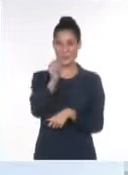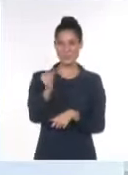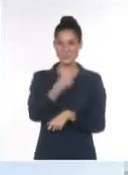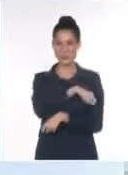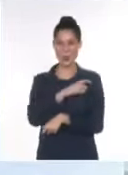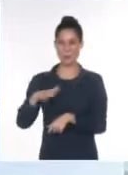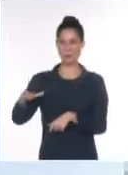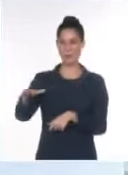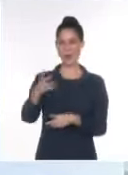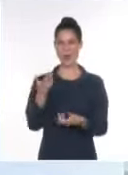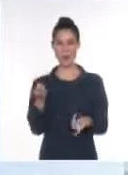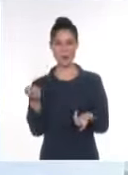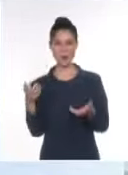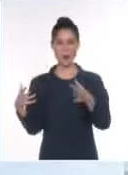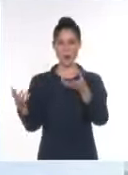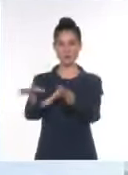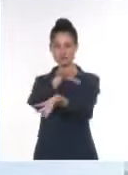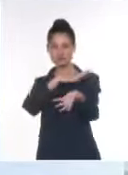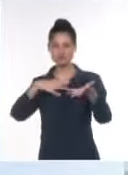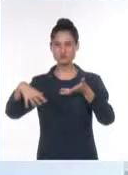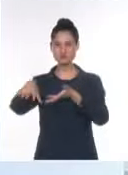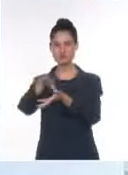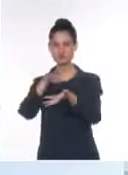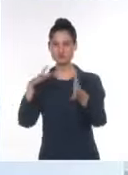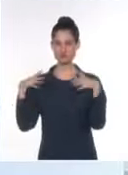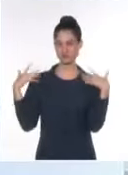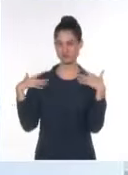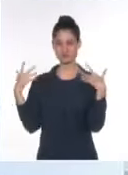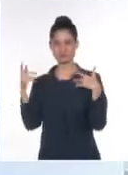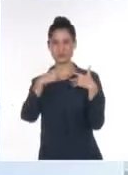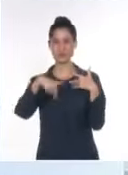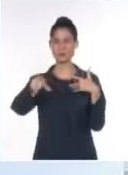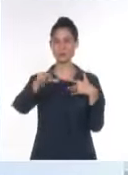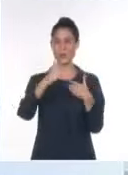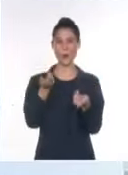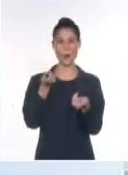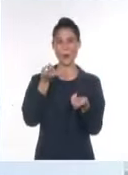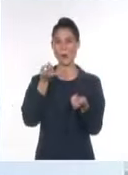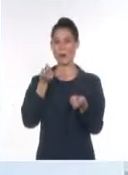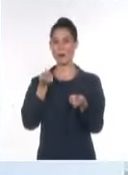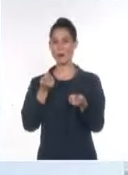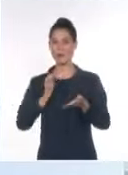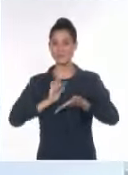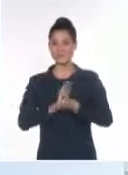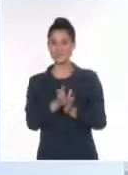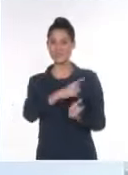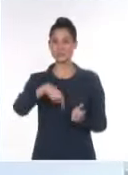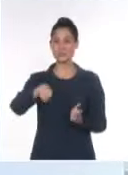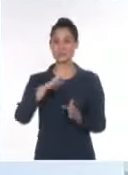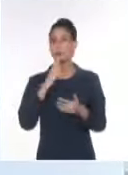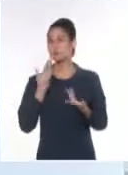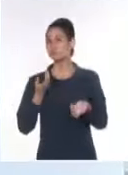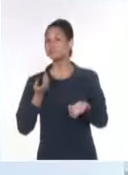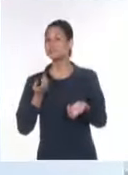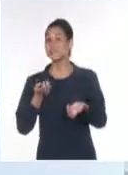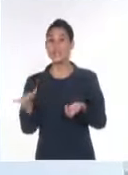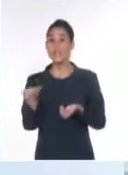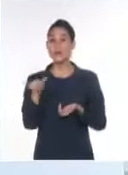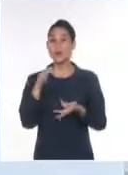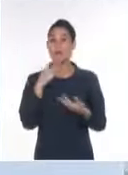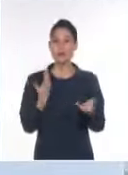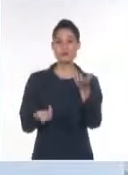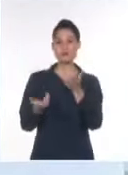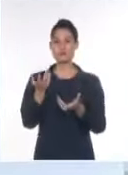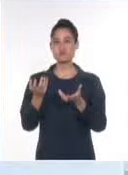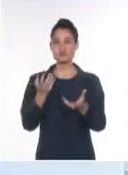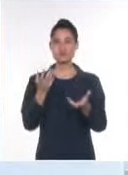desatar tanta violencia, de pedir invasiones militares, de inventarse un presidente interino, después de tantos etcéteras, ¿es